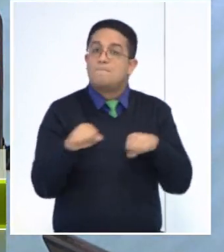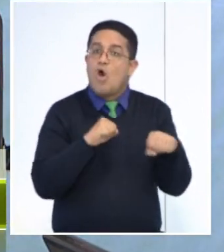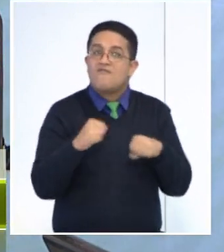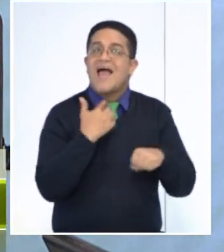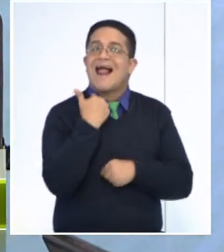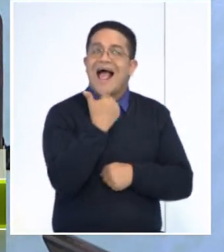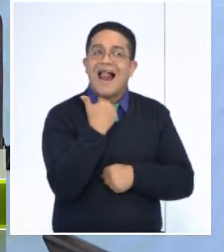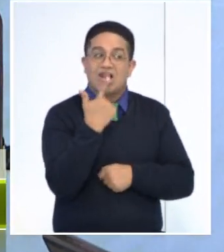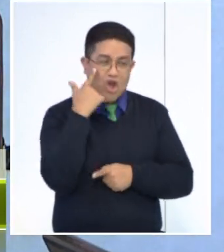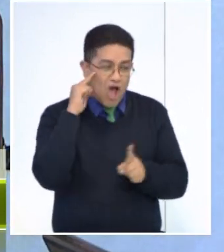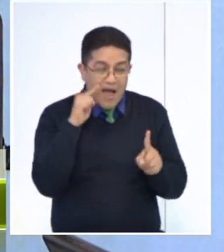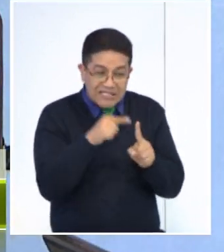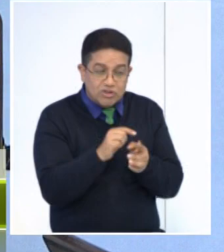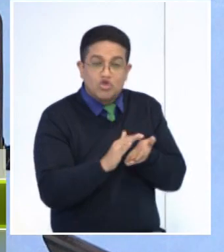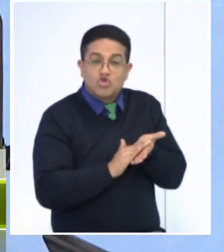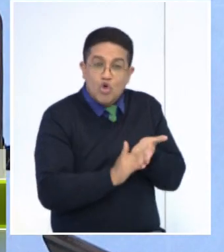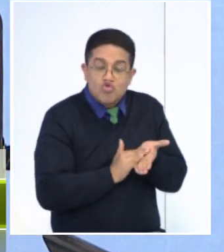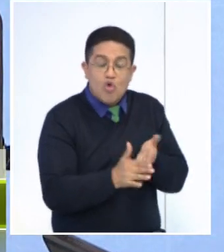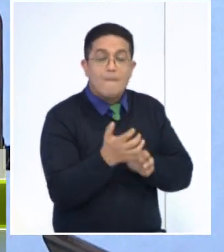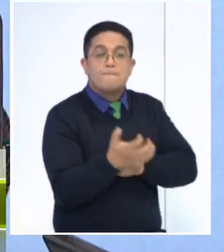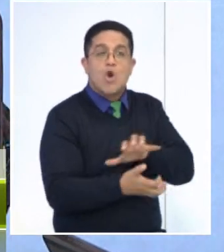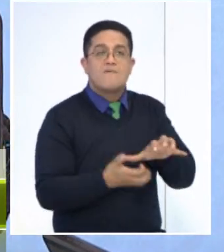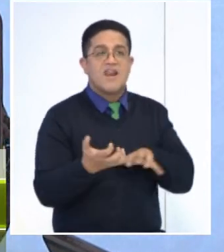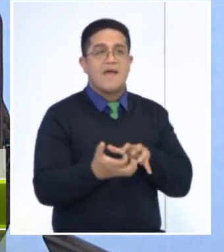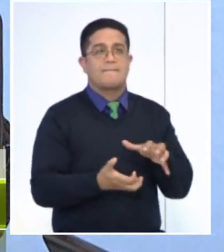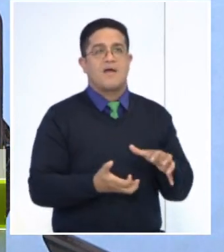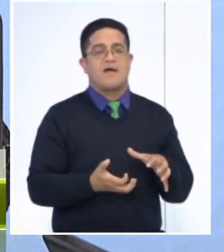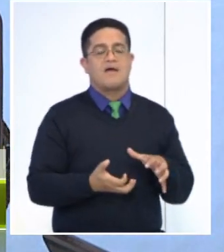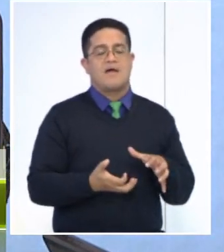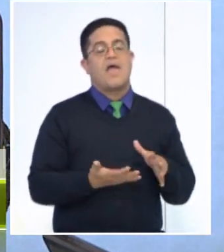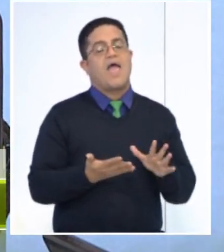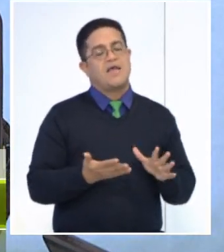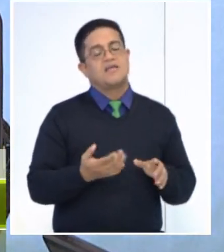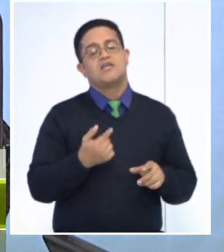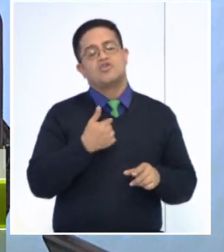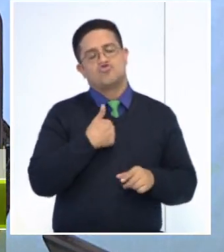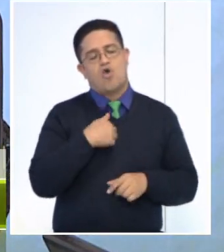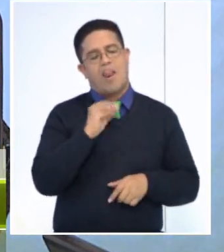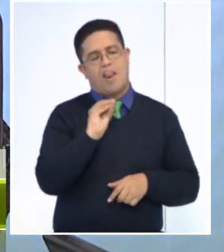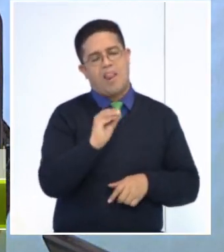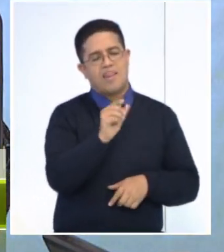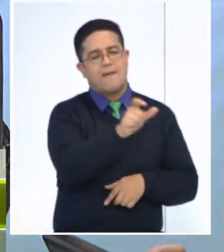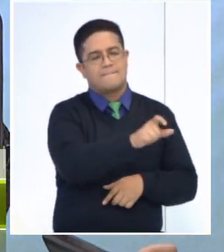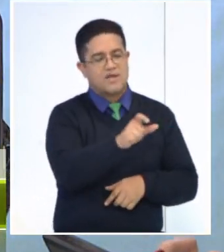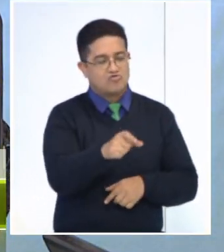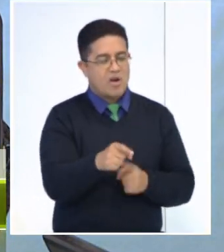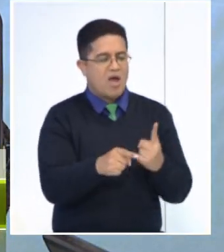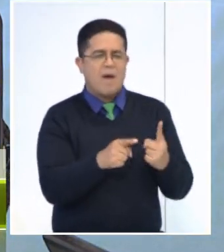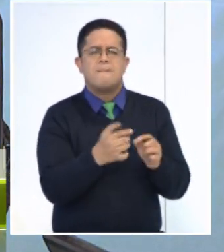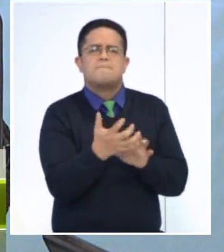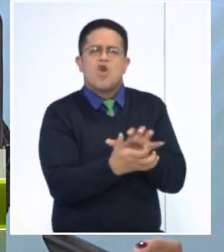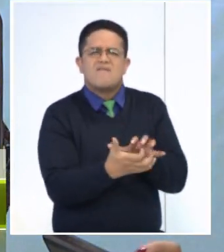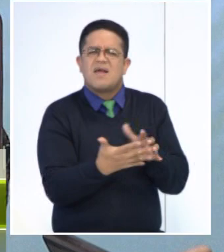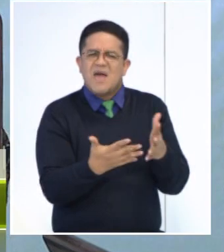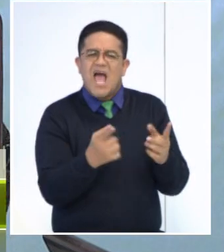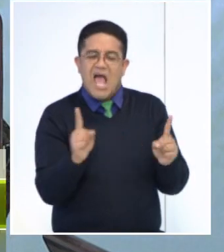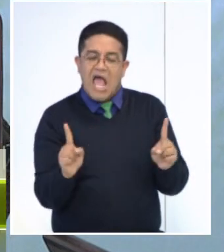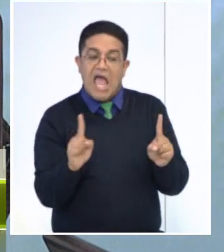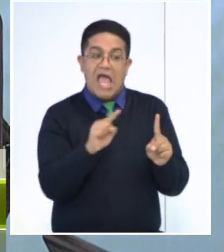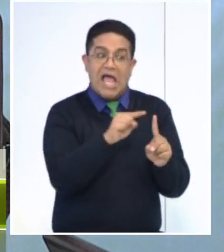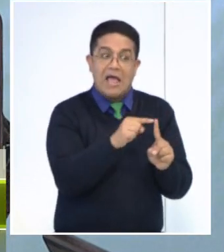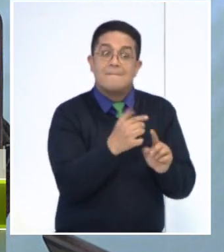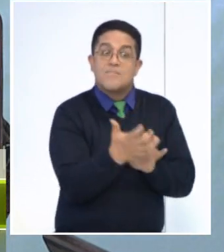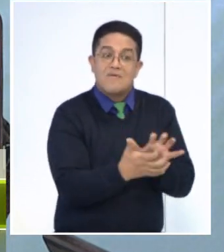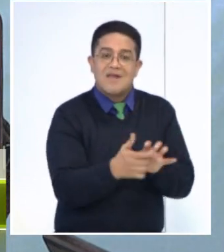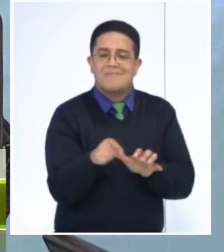permitan solucionar el problema. Y como siempre le digo a mi paciente, un problema se define por la solución. Si no hay